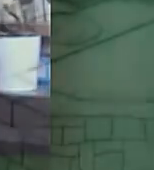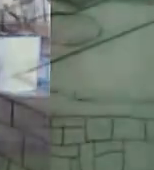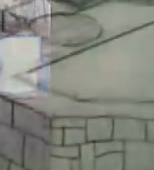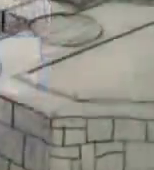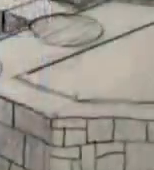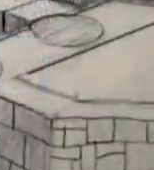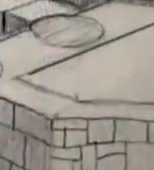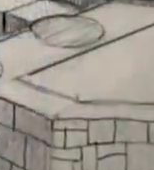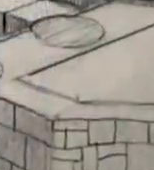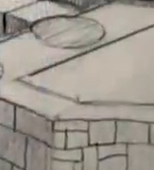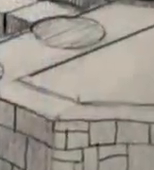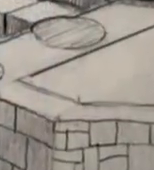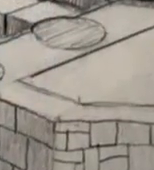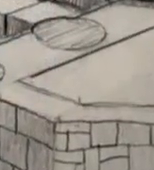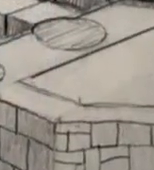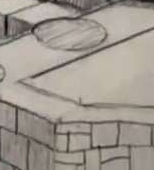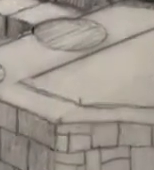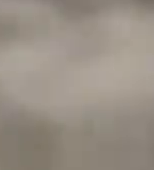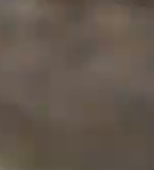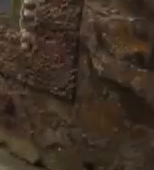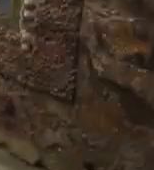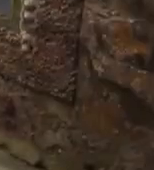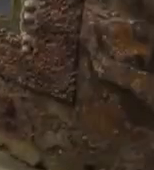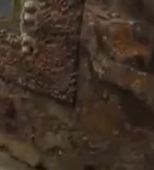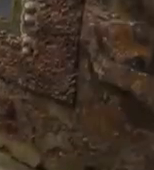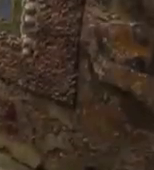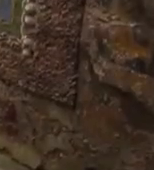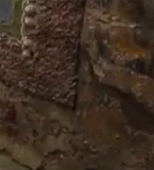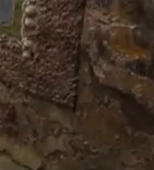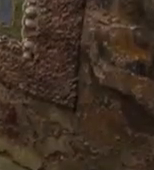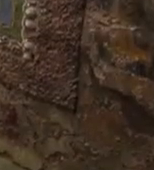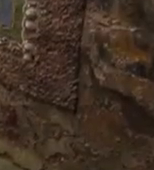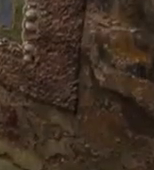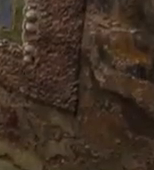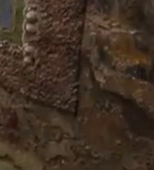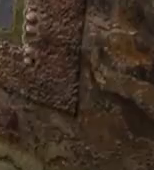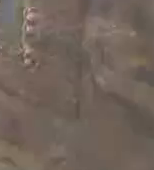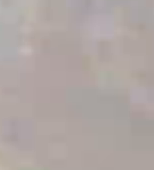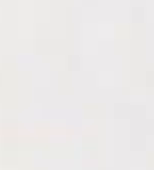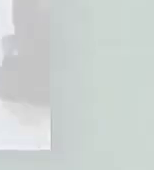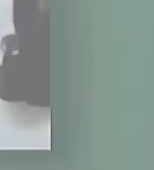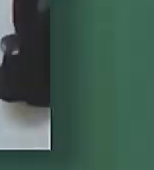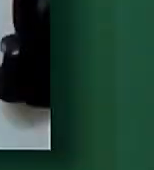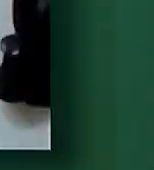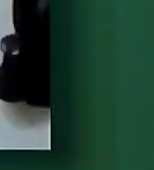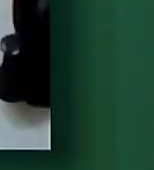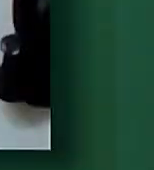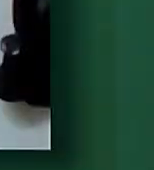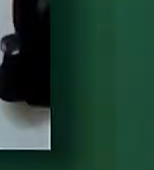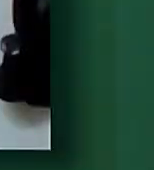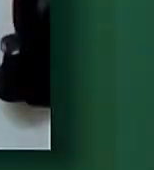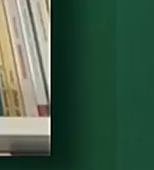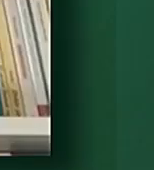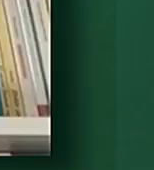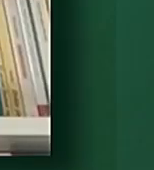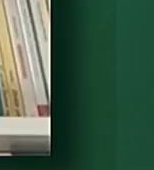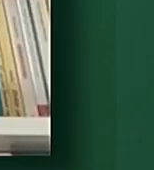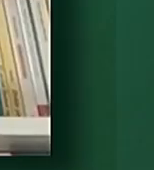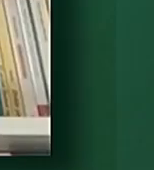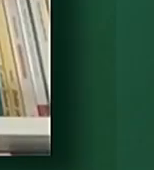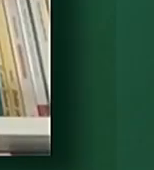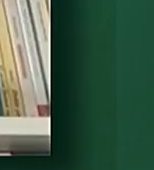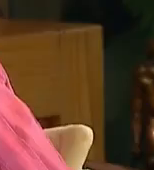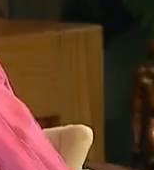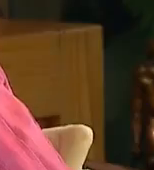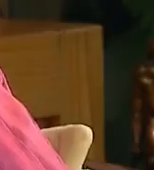Egipto, de Mesopotamia, eran bibliotecas asociadas a colecciones reales. Grandes personalidades platican con